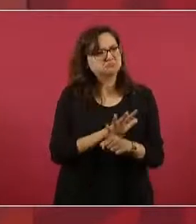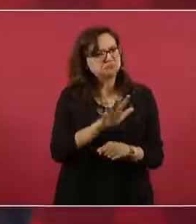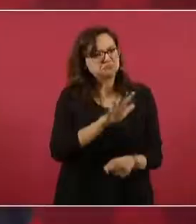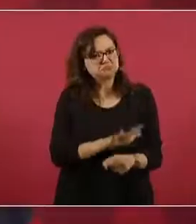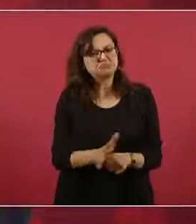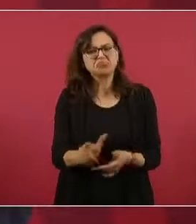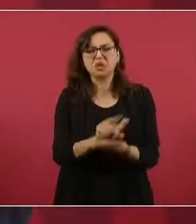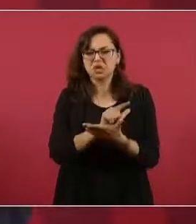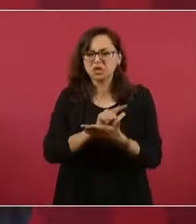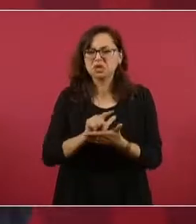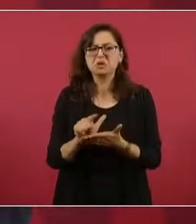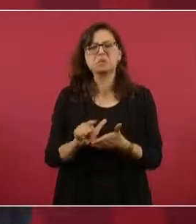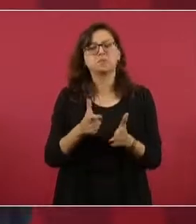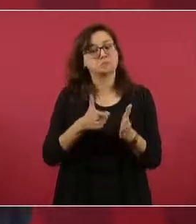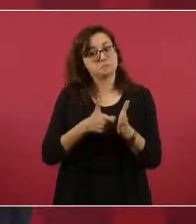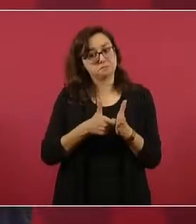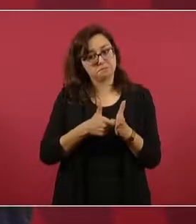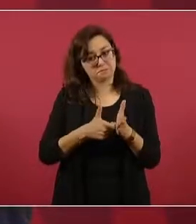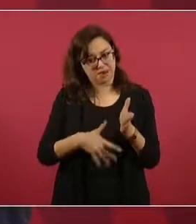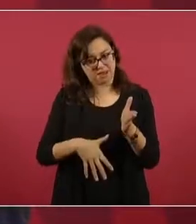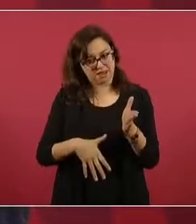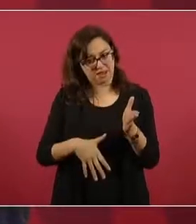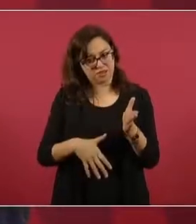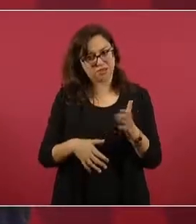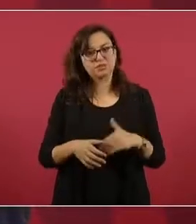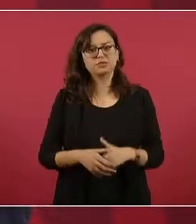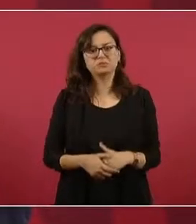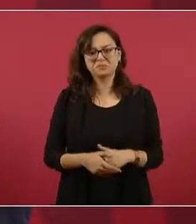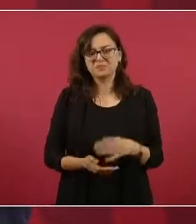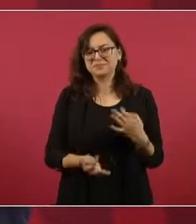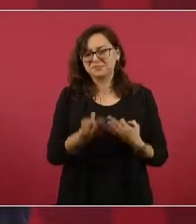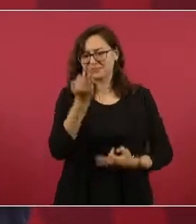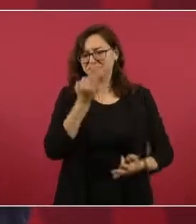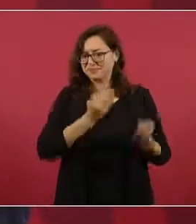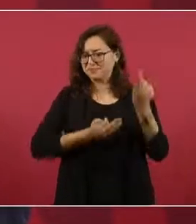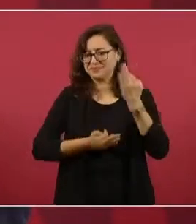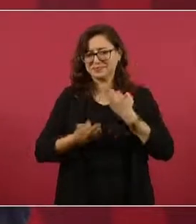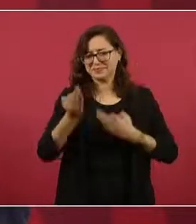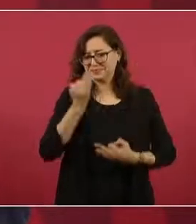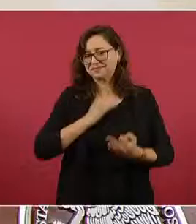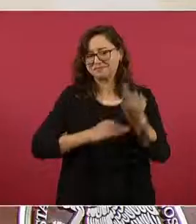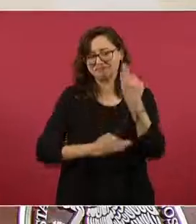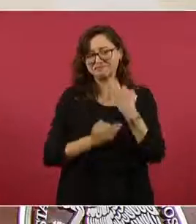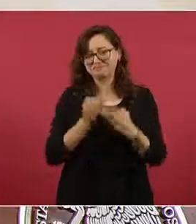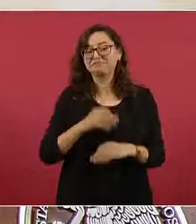económicos, me tratan muy bien, los trabajadores,